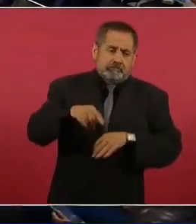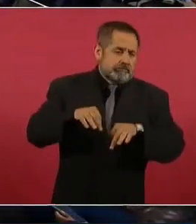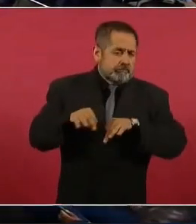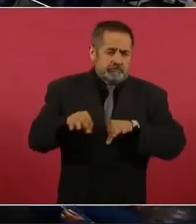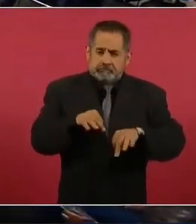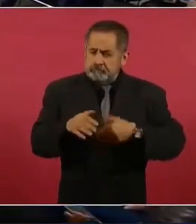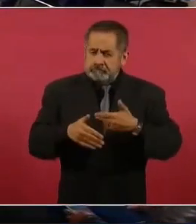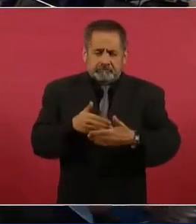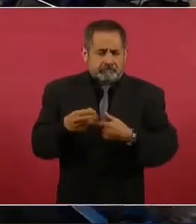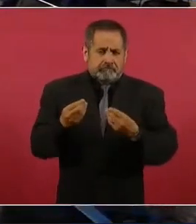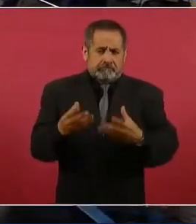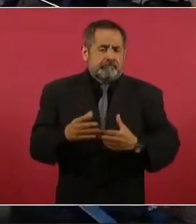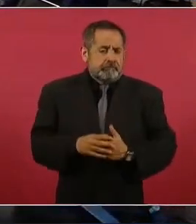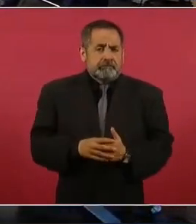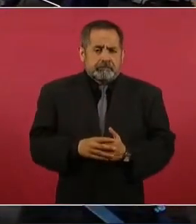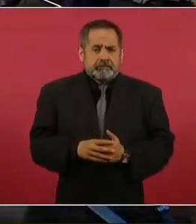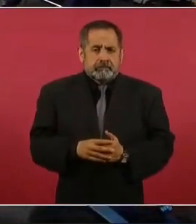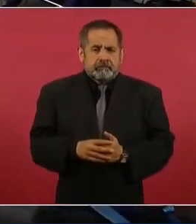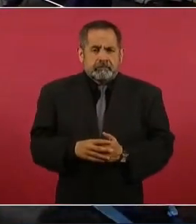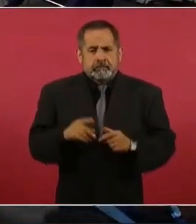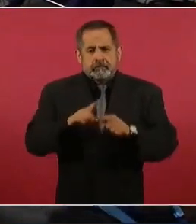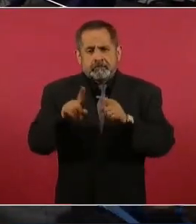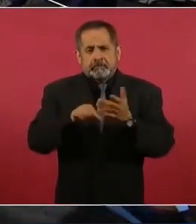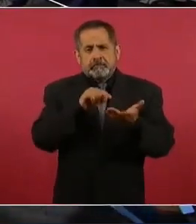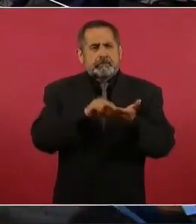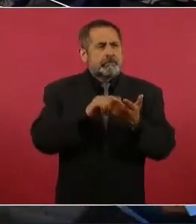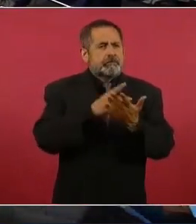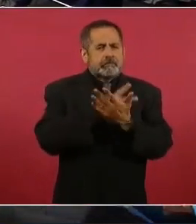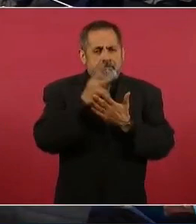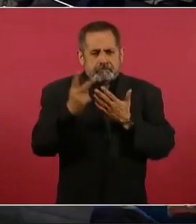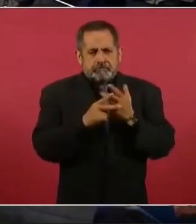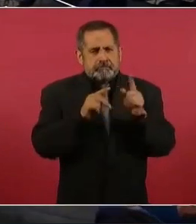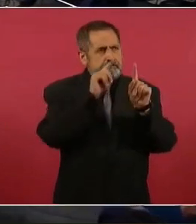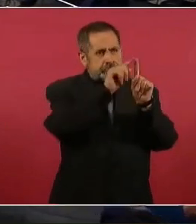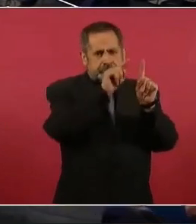ya en distintos programas.